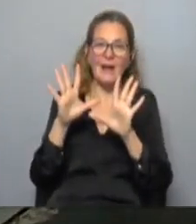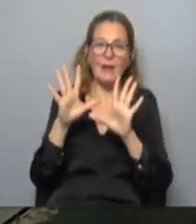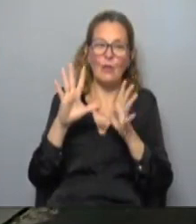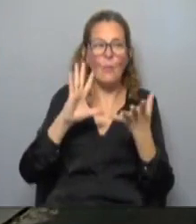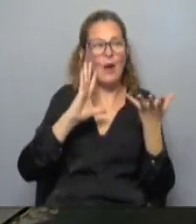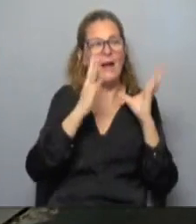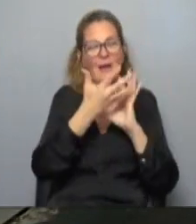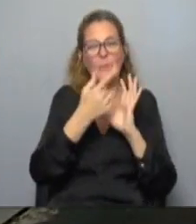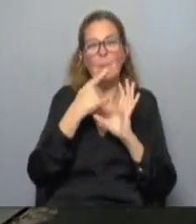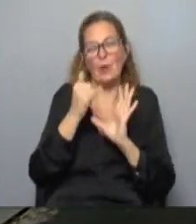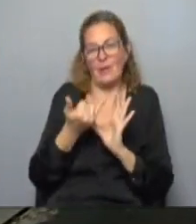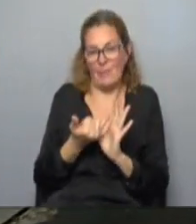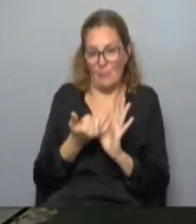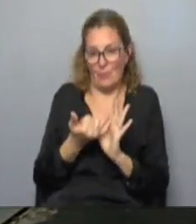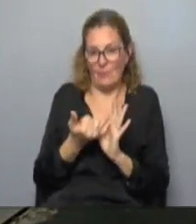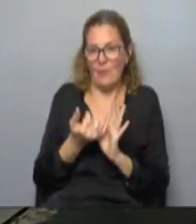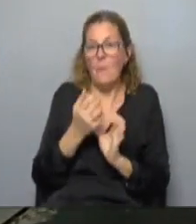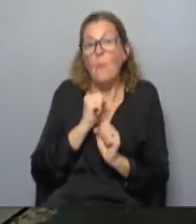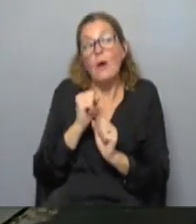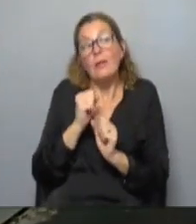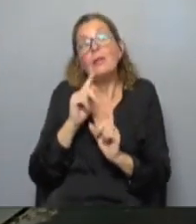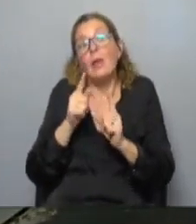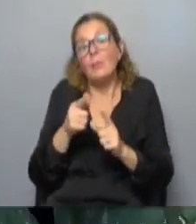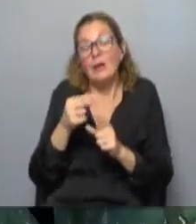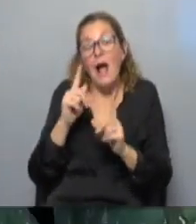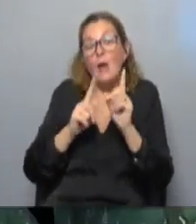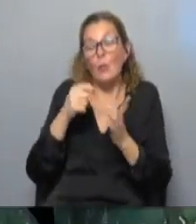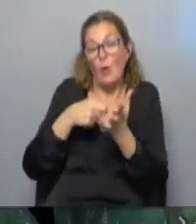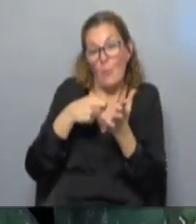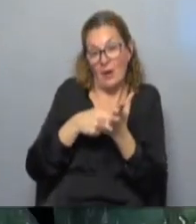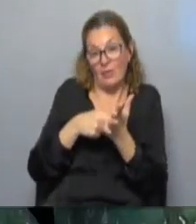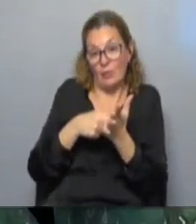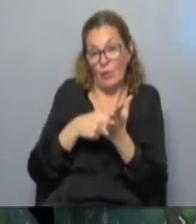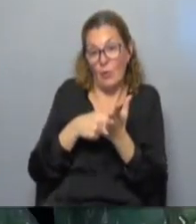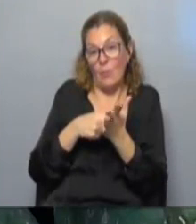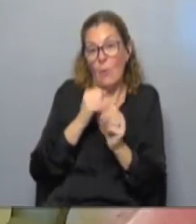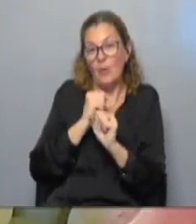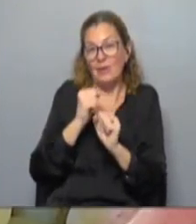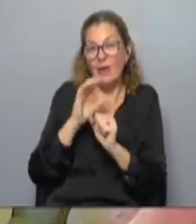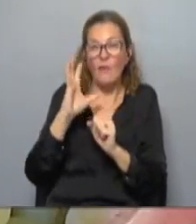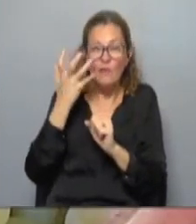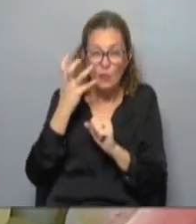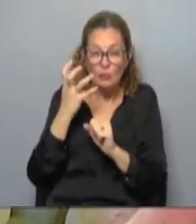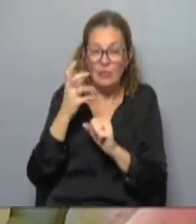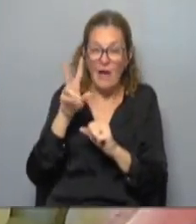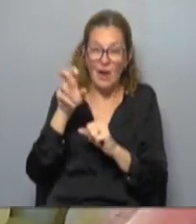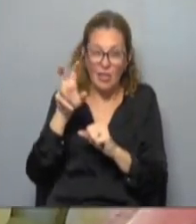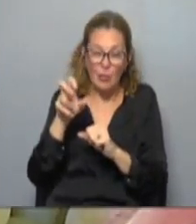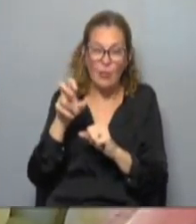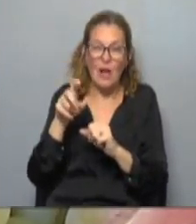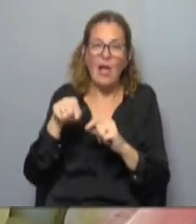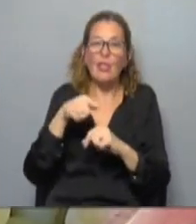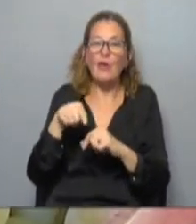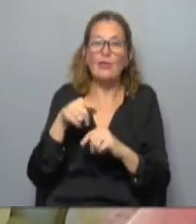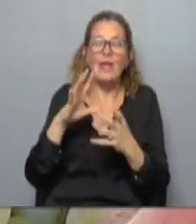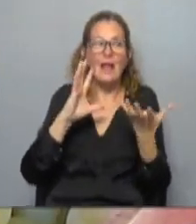climáticos por ejemplo que pueden influir en algunos precios como pueden ser los de frutas y verduras en donde